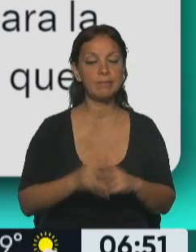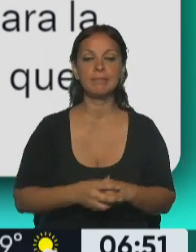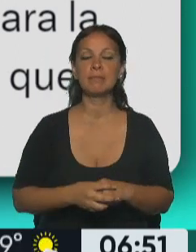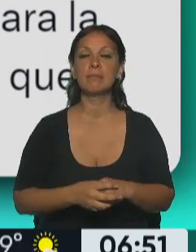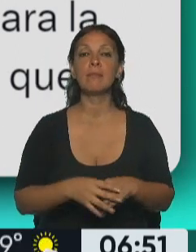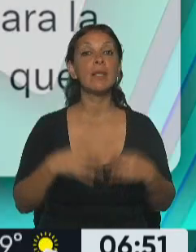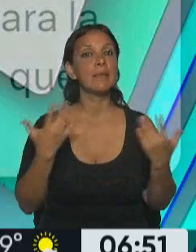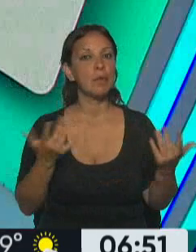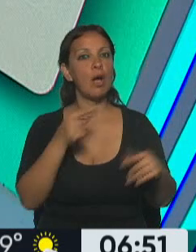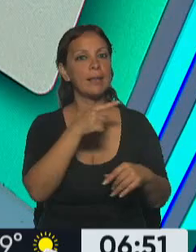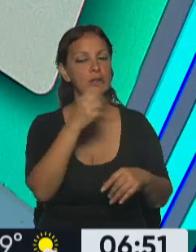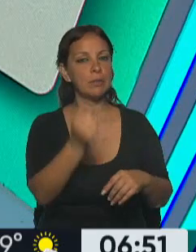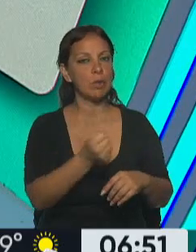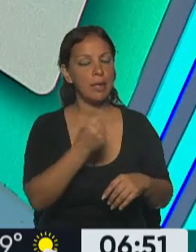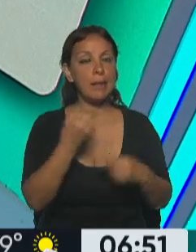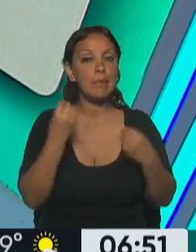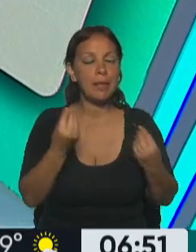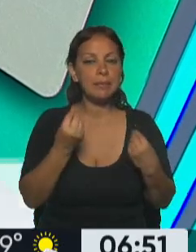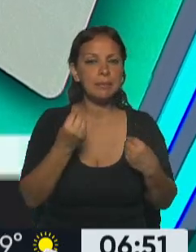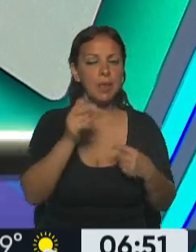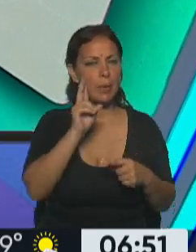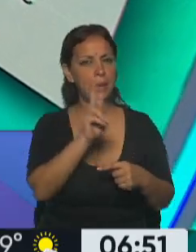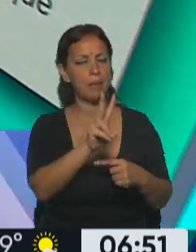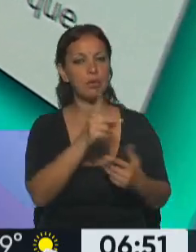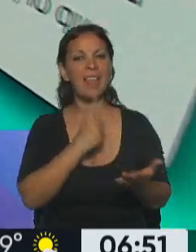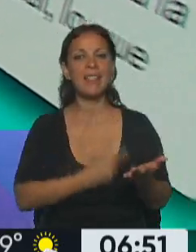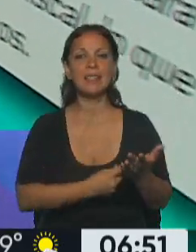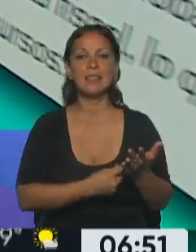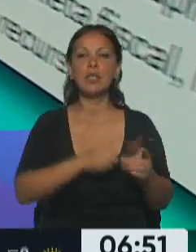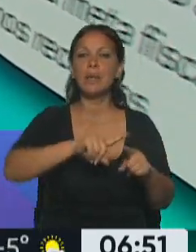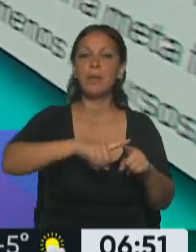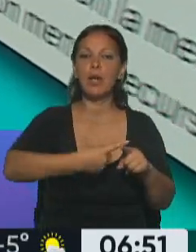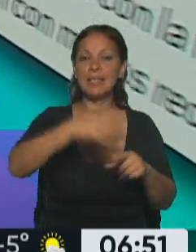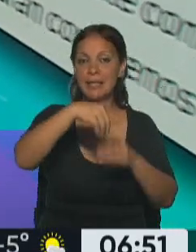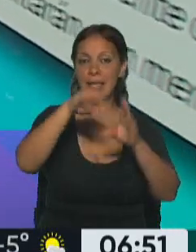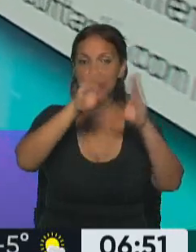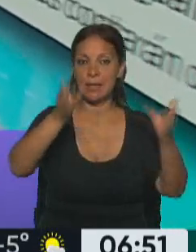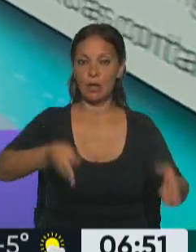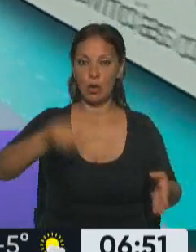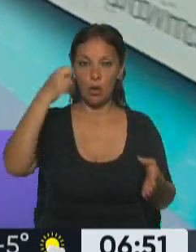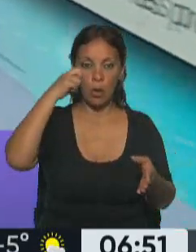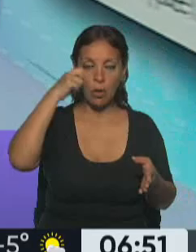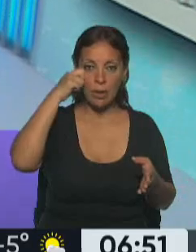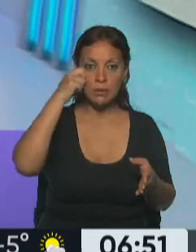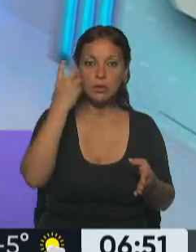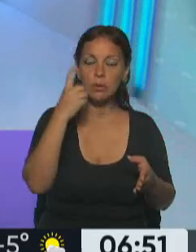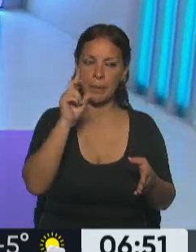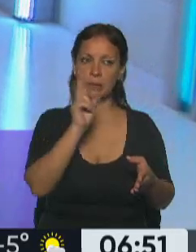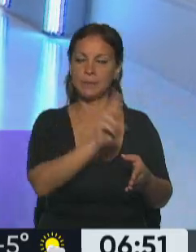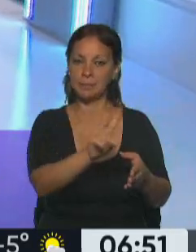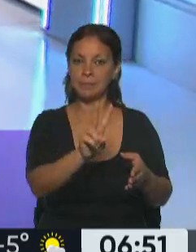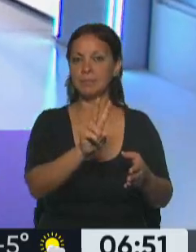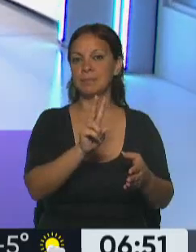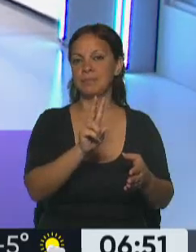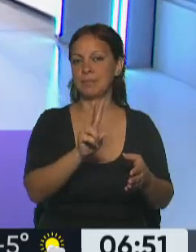ve en hechos concretos decisiones políticas que se toman dentro del Congreso de la Nación, pero que tienen a sus jefes directos, que son los